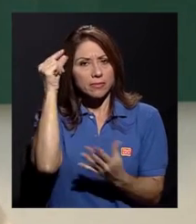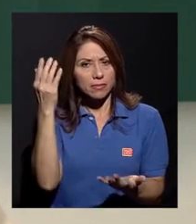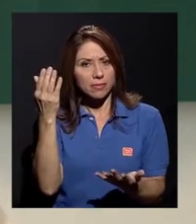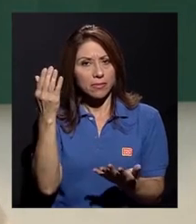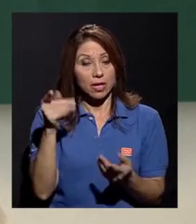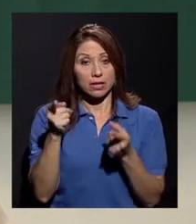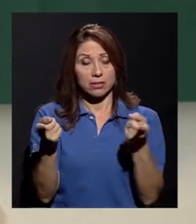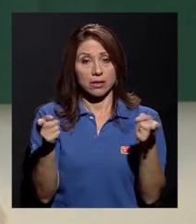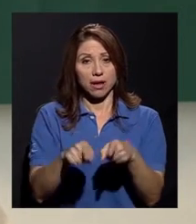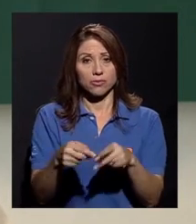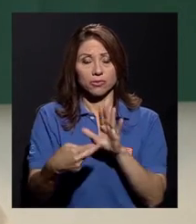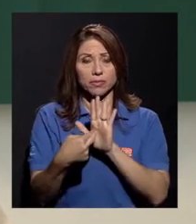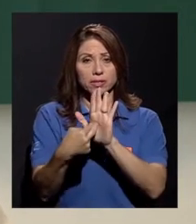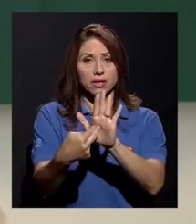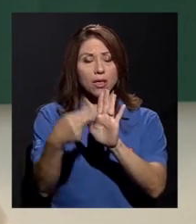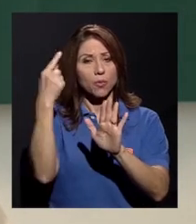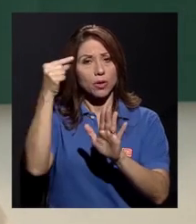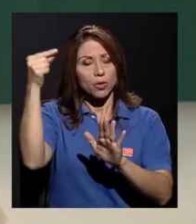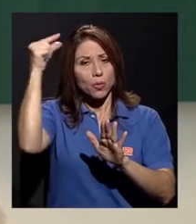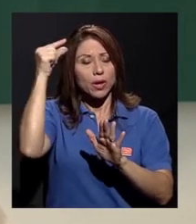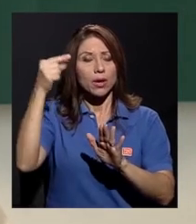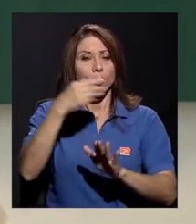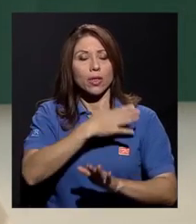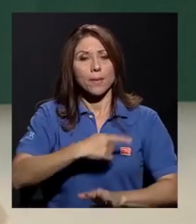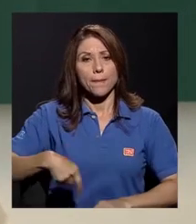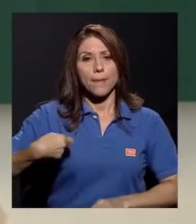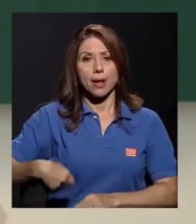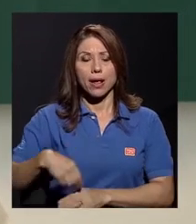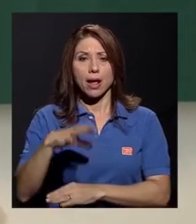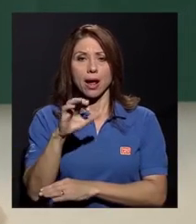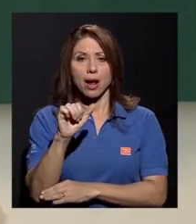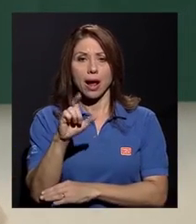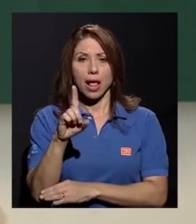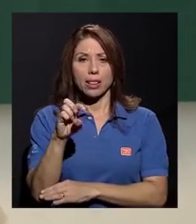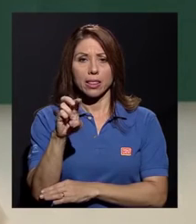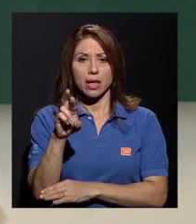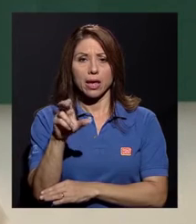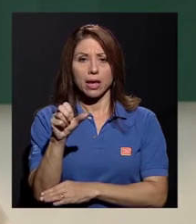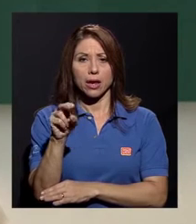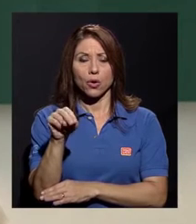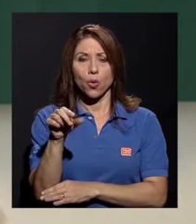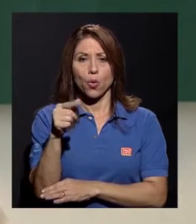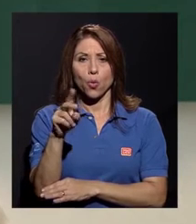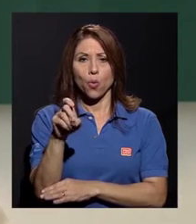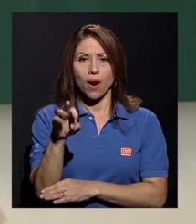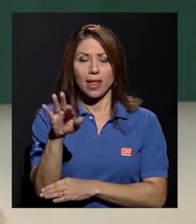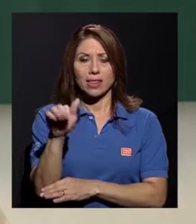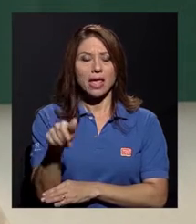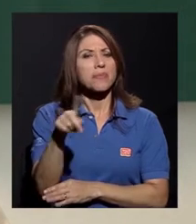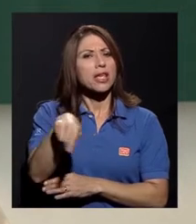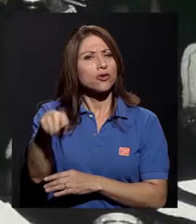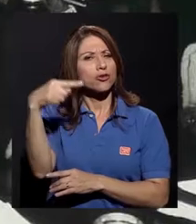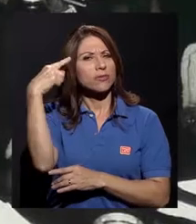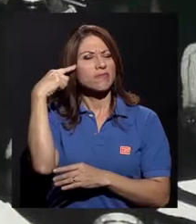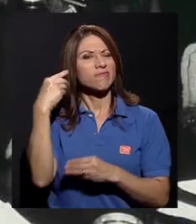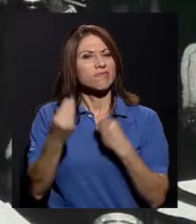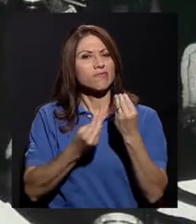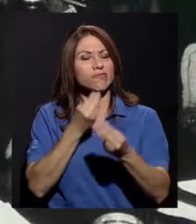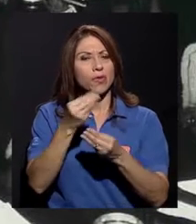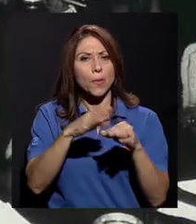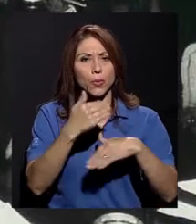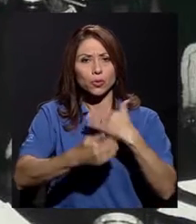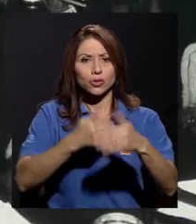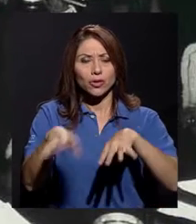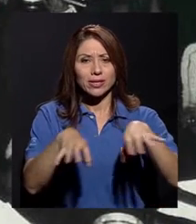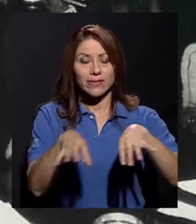representado por el gobierno de Calderón Guardia, de centralizar una serie de procesos y actividades. El